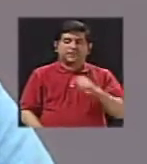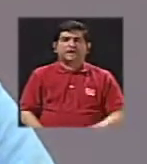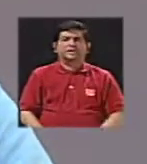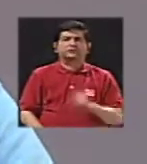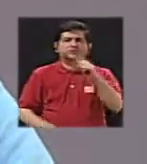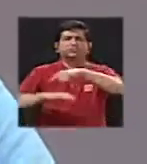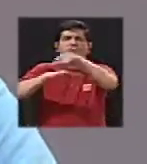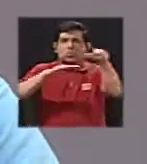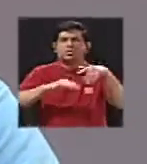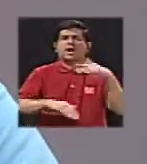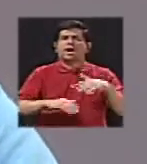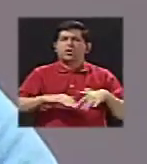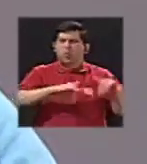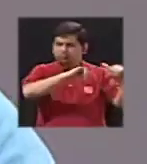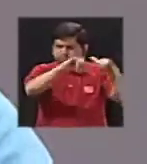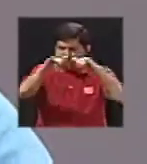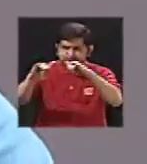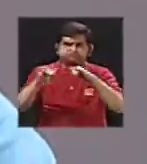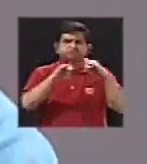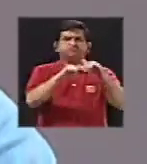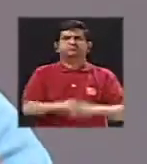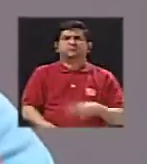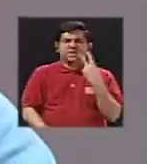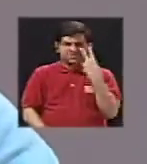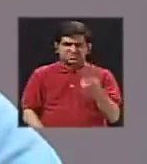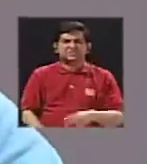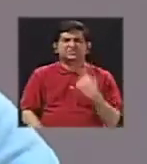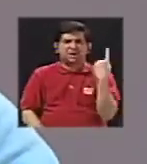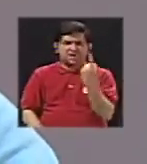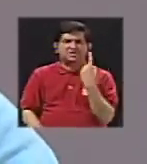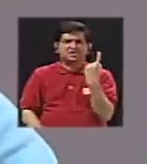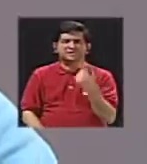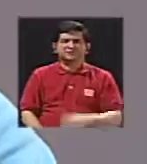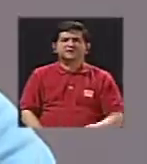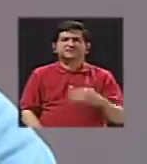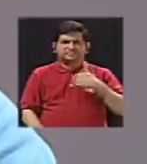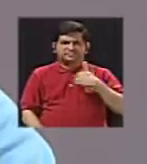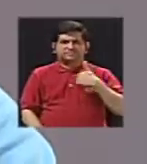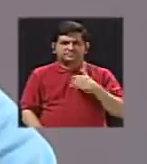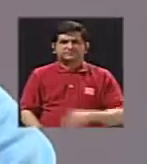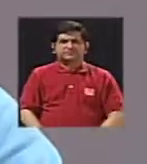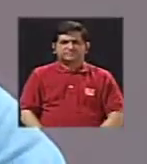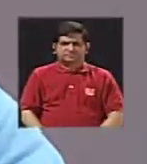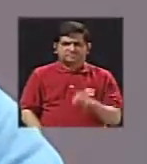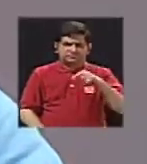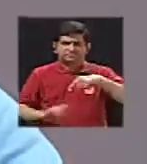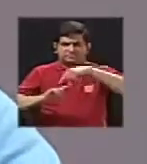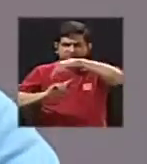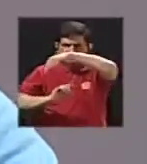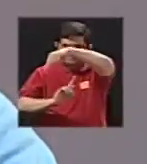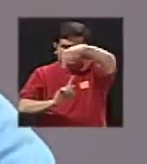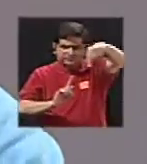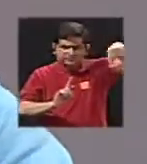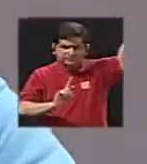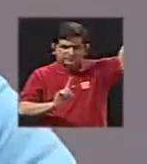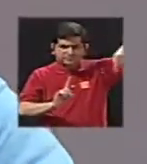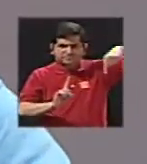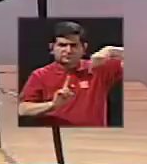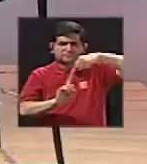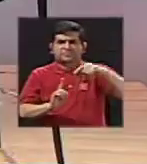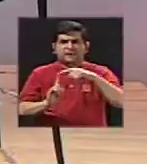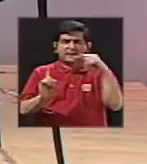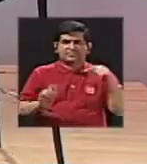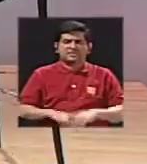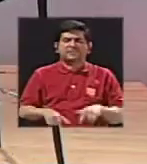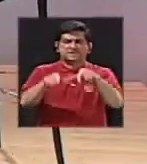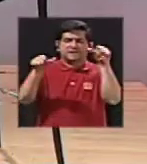homogéneo. Usted lo ve, el volcán, se ven constantemente unos, pues, círculos que se ven desde el mirador